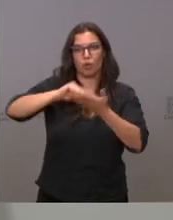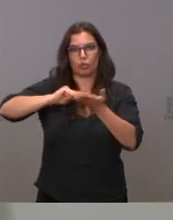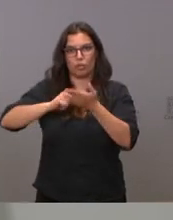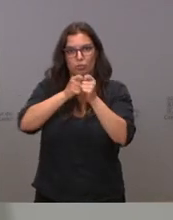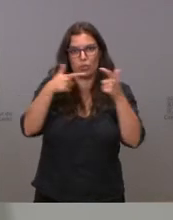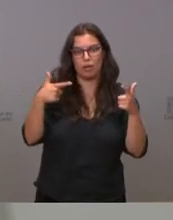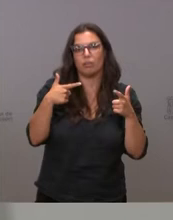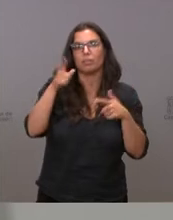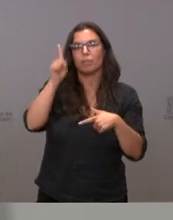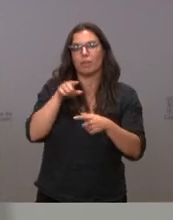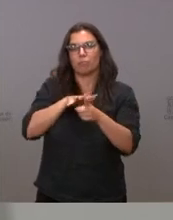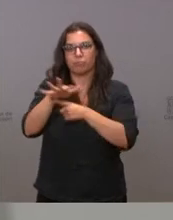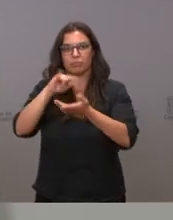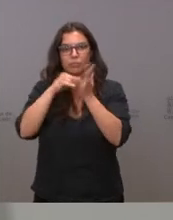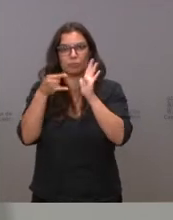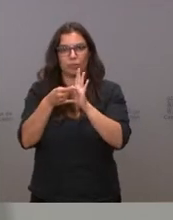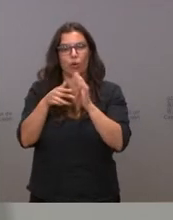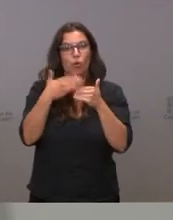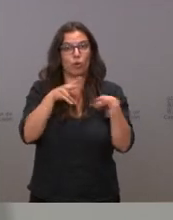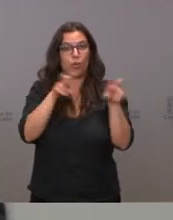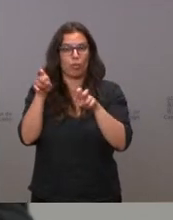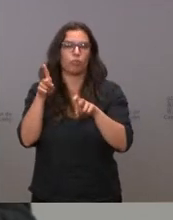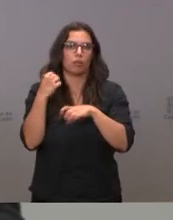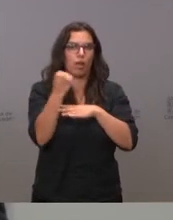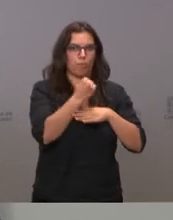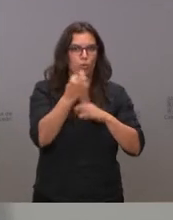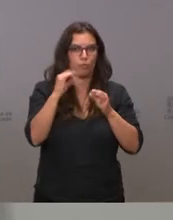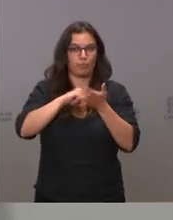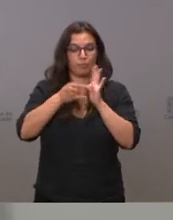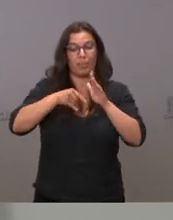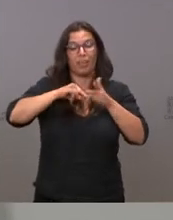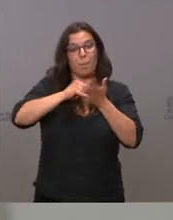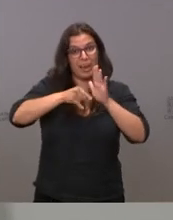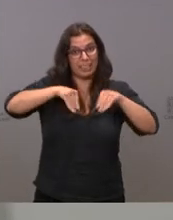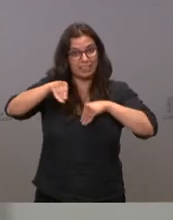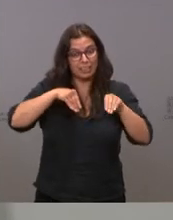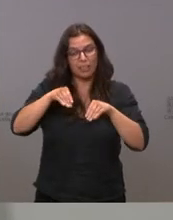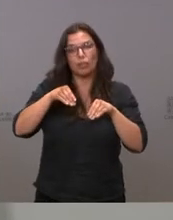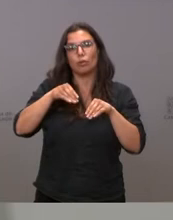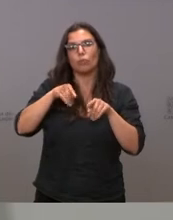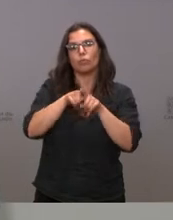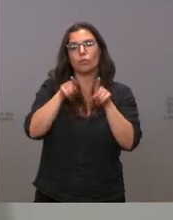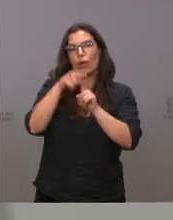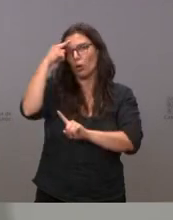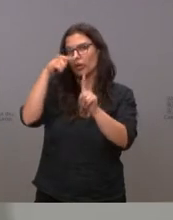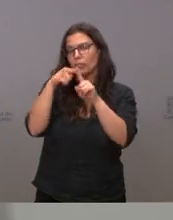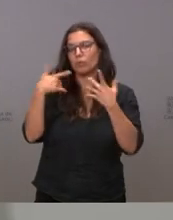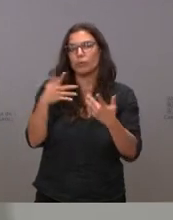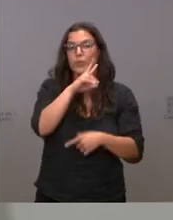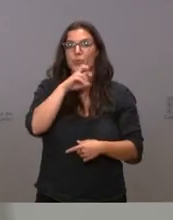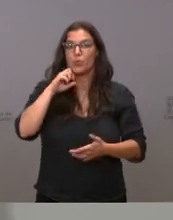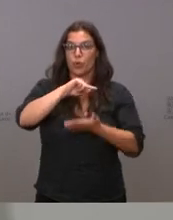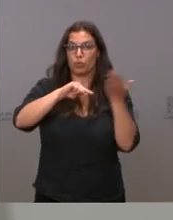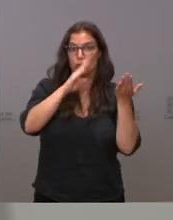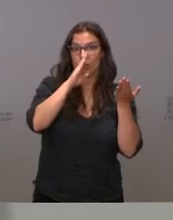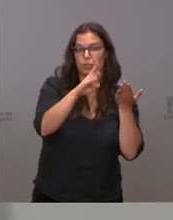impacto tecnológico e innovador. Este plan estratégico se plantea como objetivo preservar el nivel de empleo directo